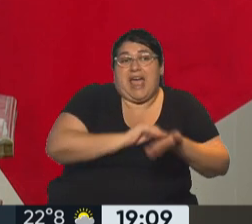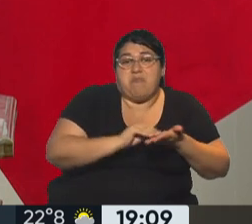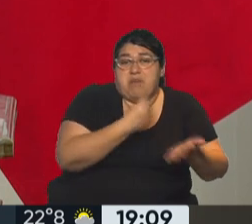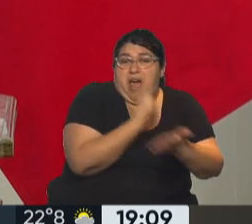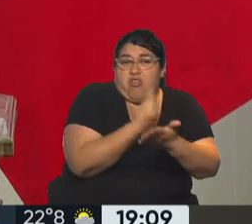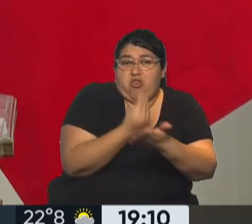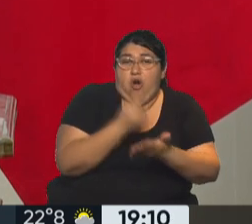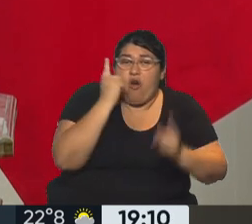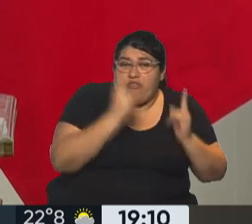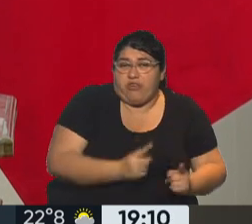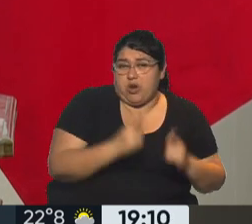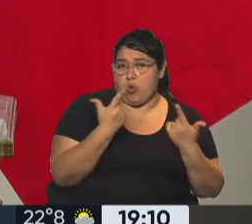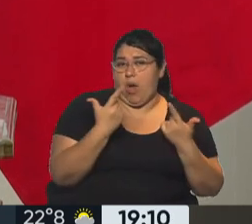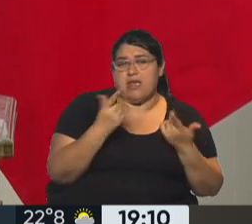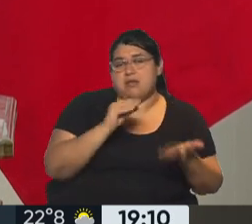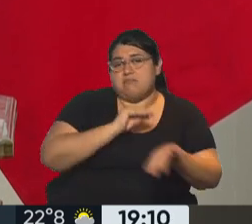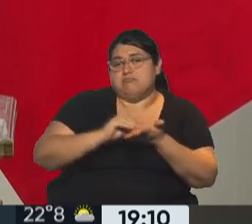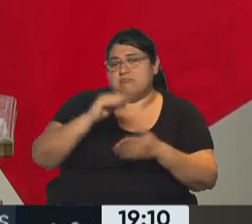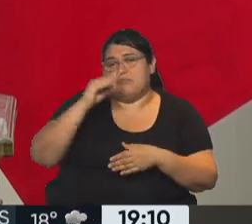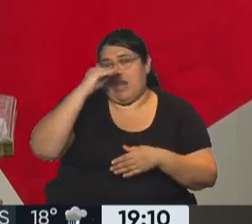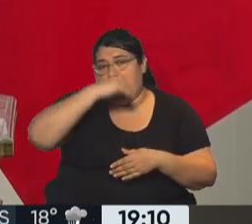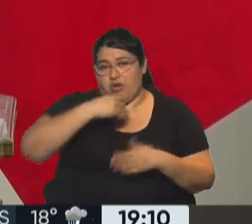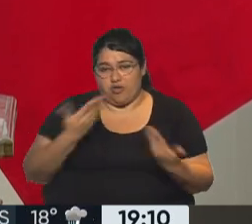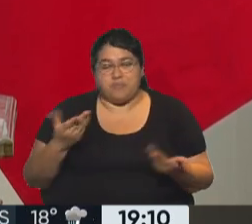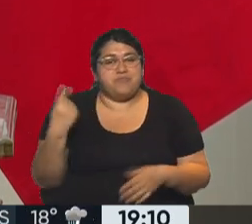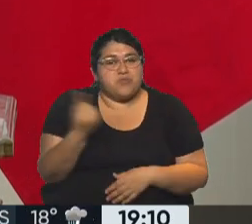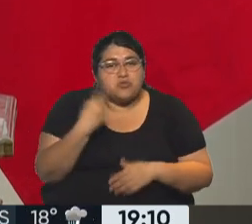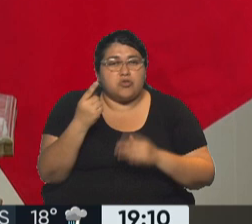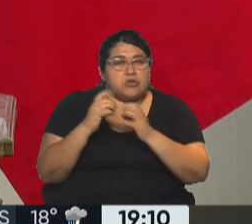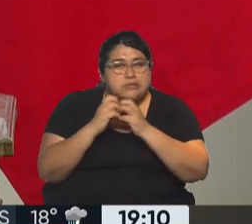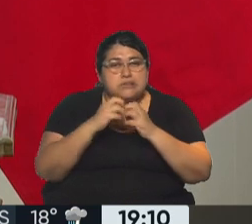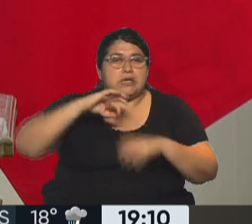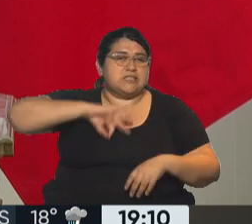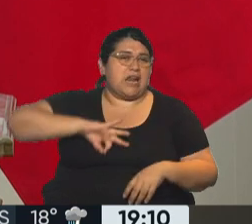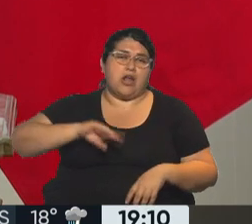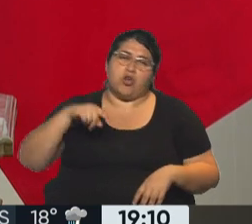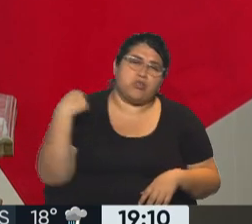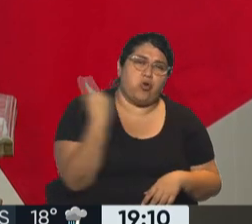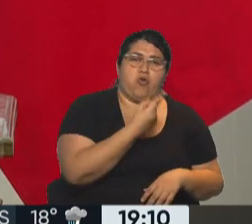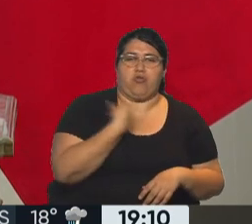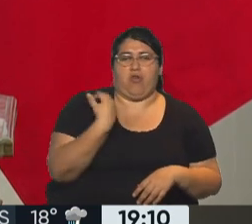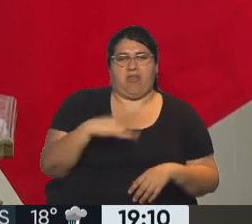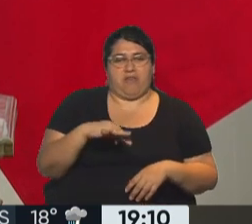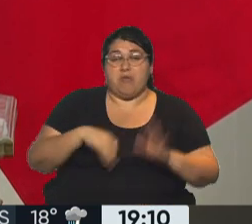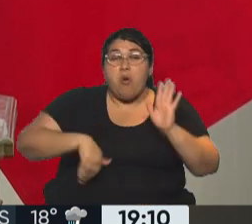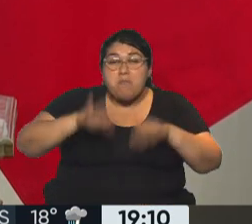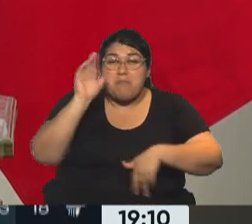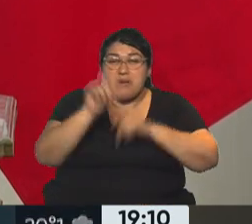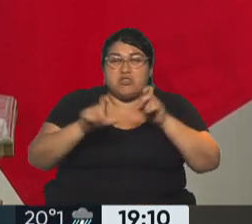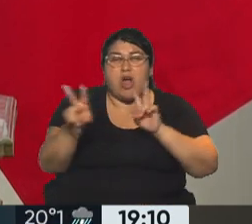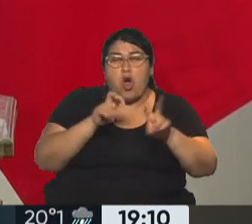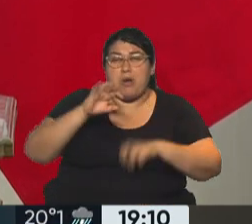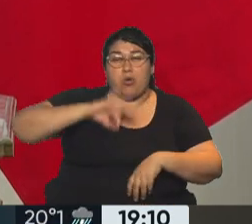informalidad. Pero nosotros tenemos que recuperar ese salario de todos, incluyendo a los de más bajos ingresos.